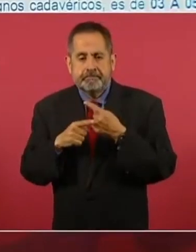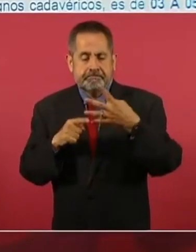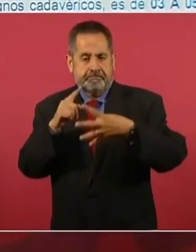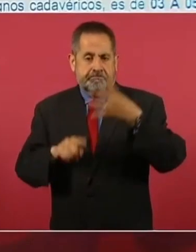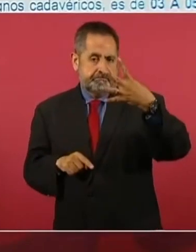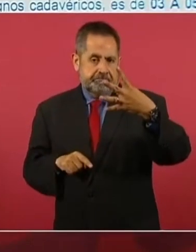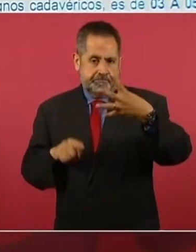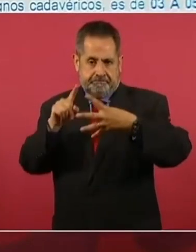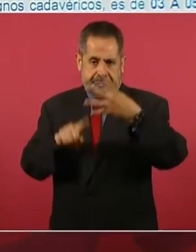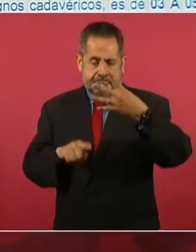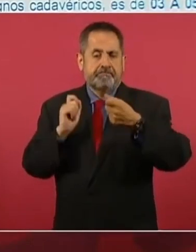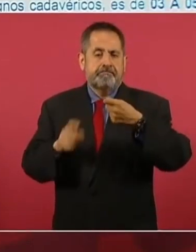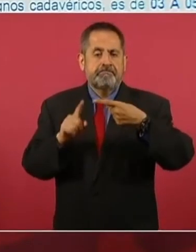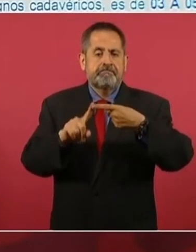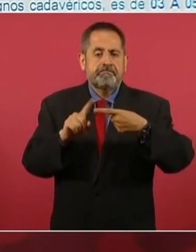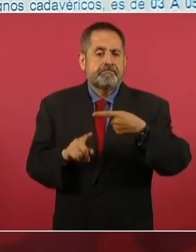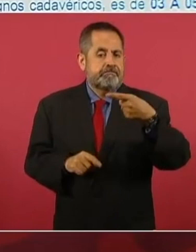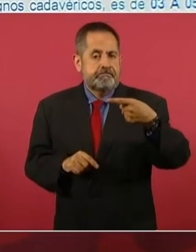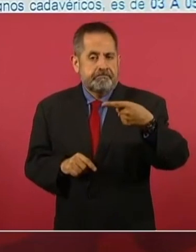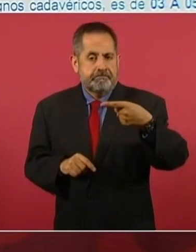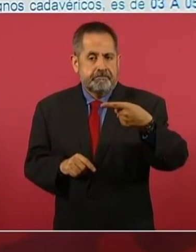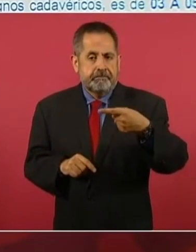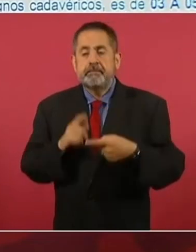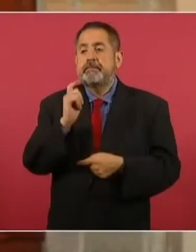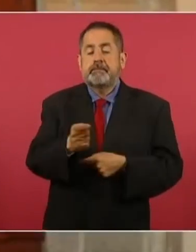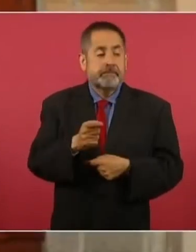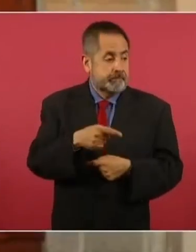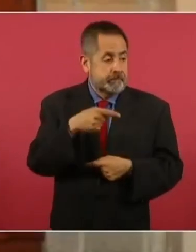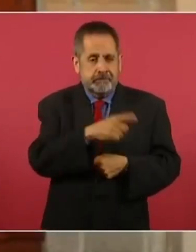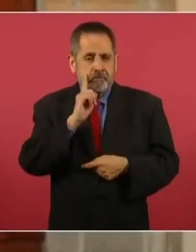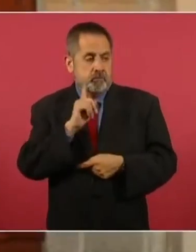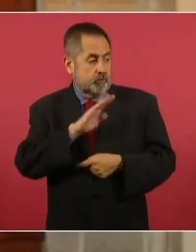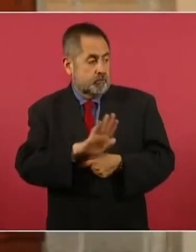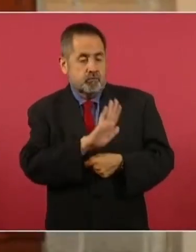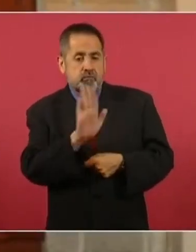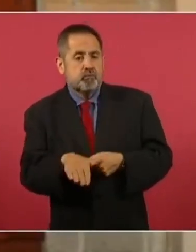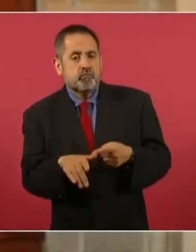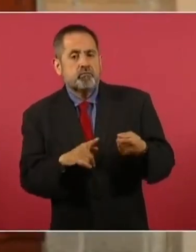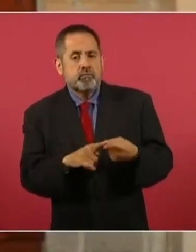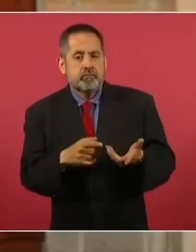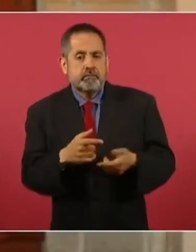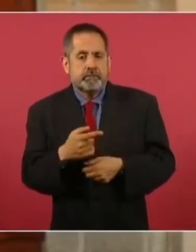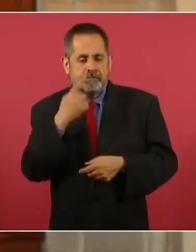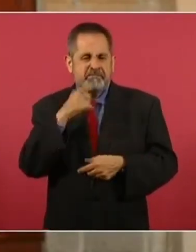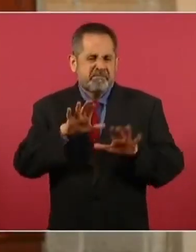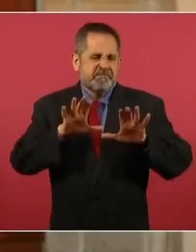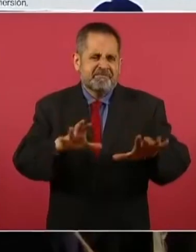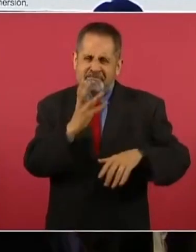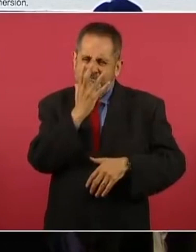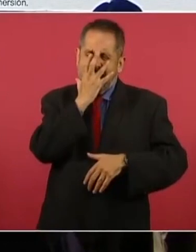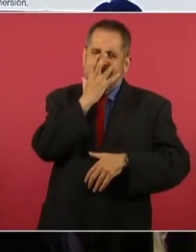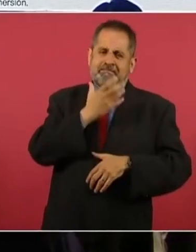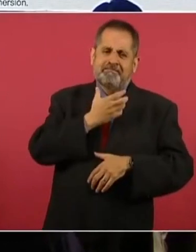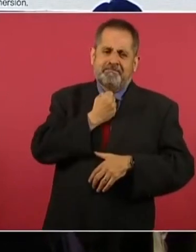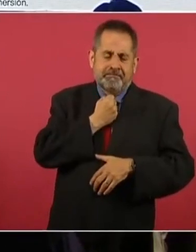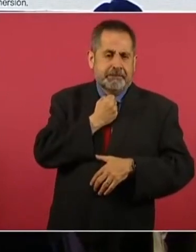la primera es que la causa de la muerte de Devani se debió asfixia por sofocación en su